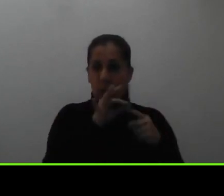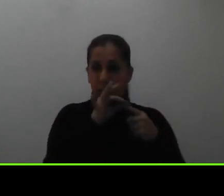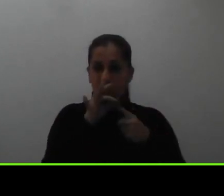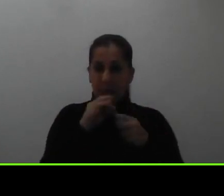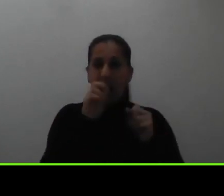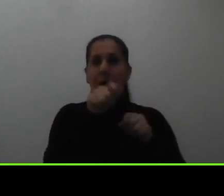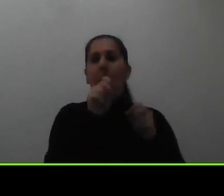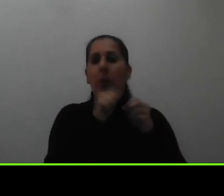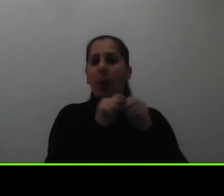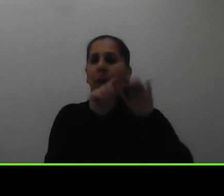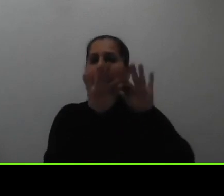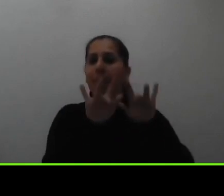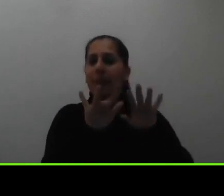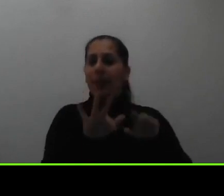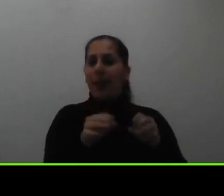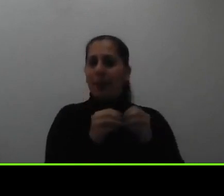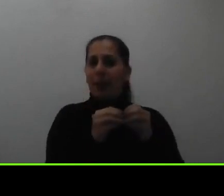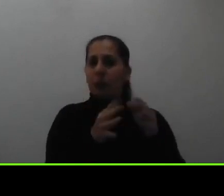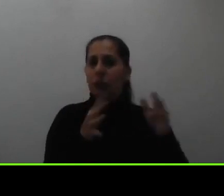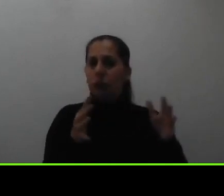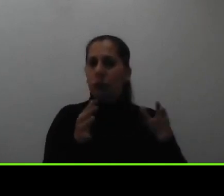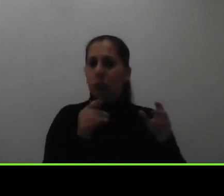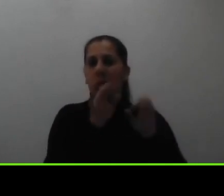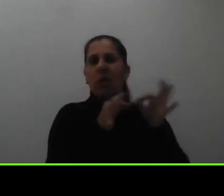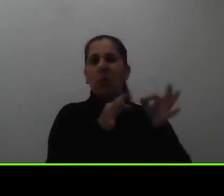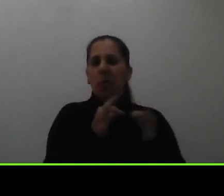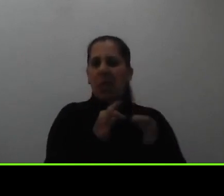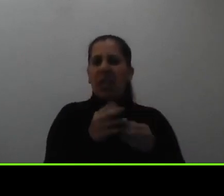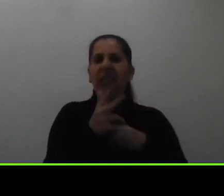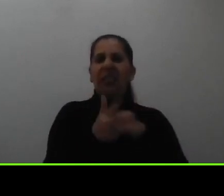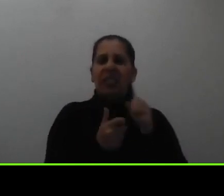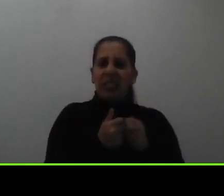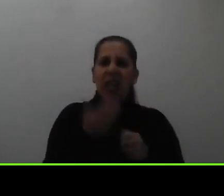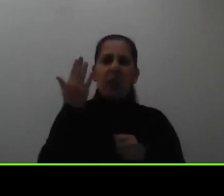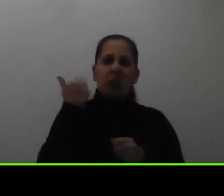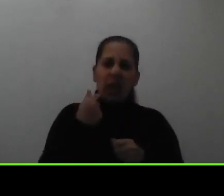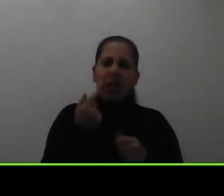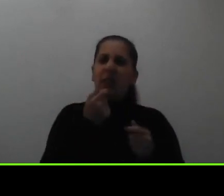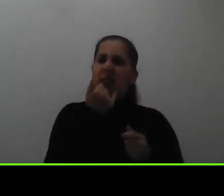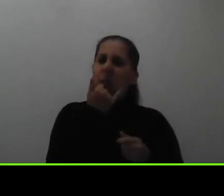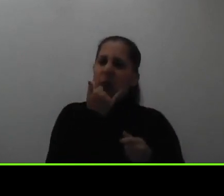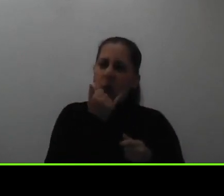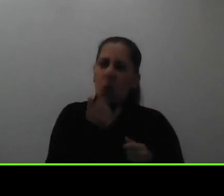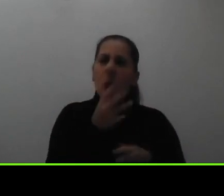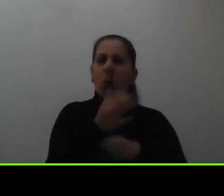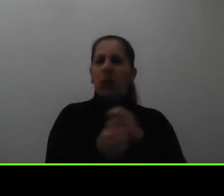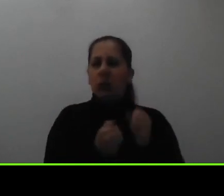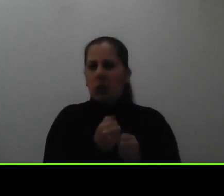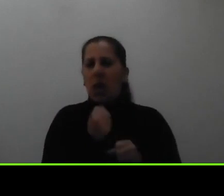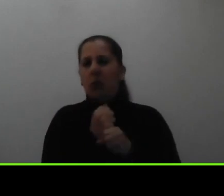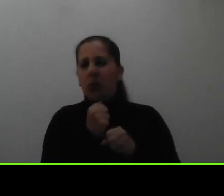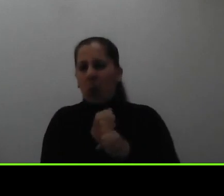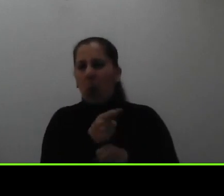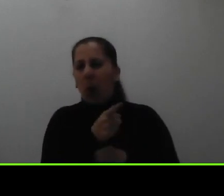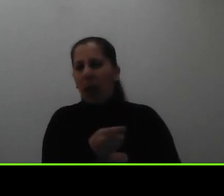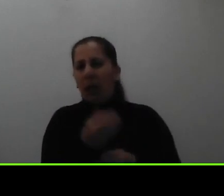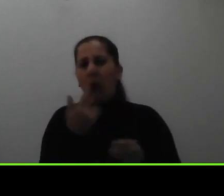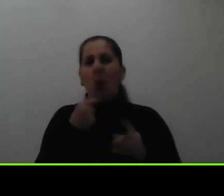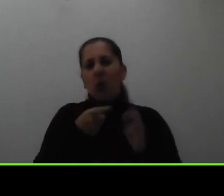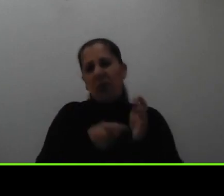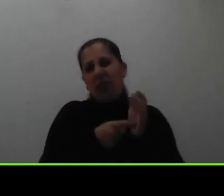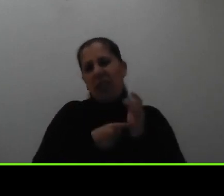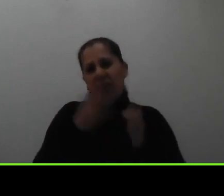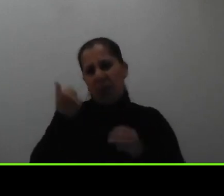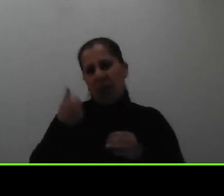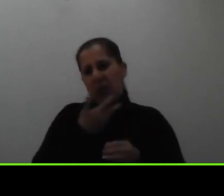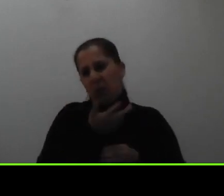qué fue lo que pasó hace tres años y en cuál empresa trabajaba y cuántos años trabajó ahí como un referente para nosotros y tal vez ampliar